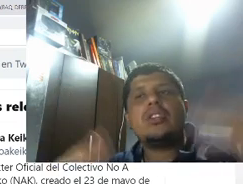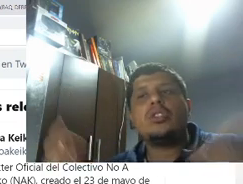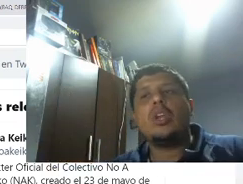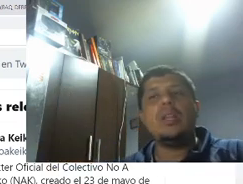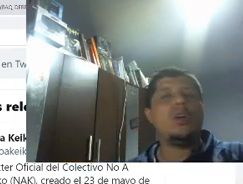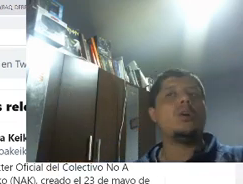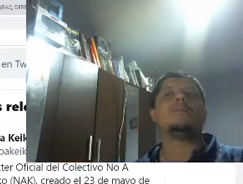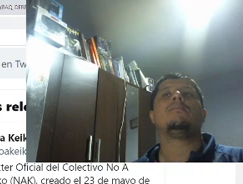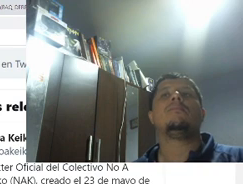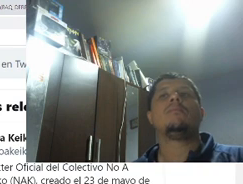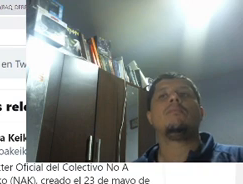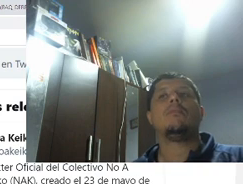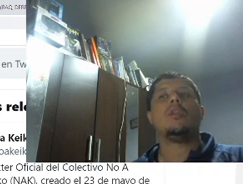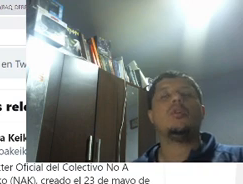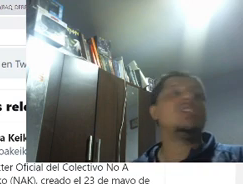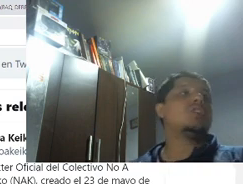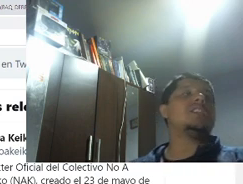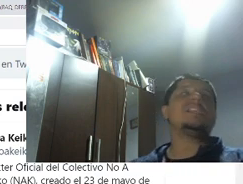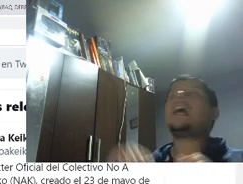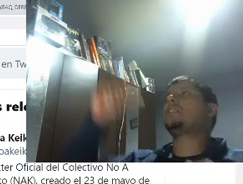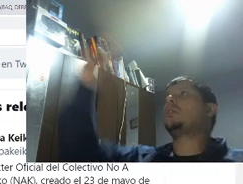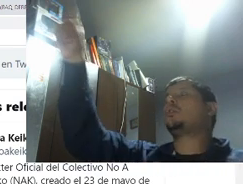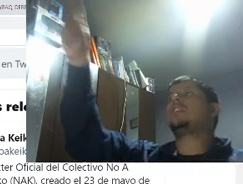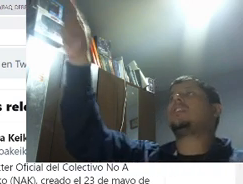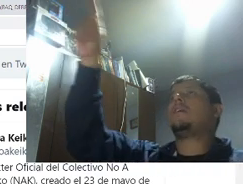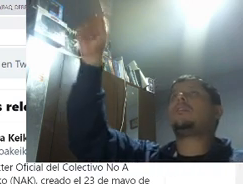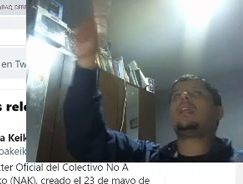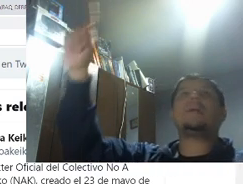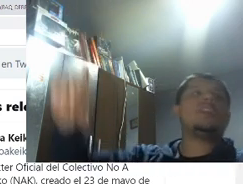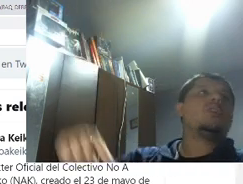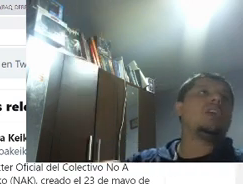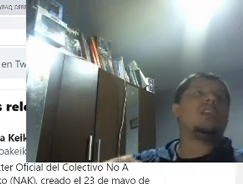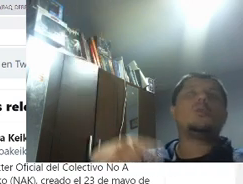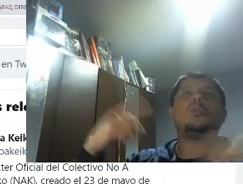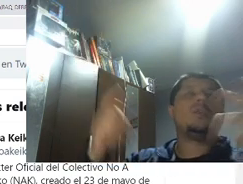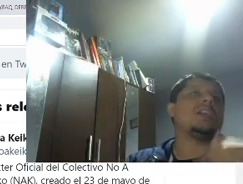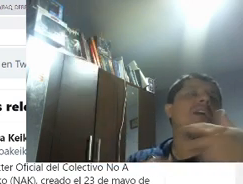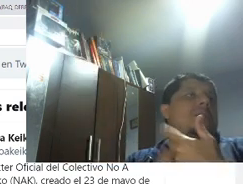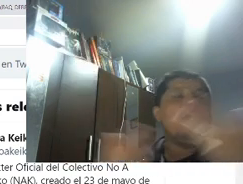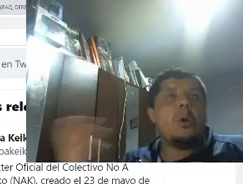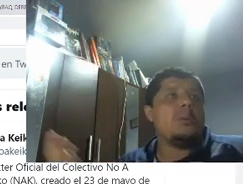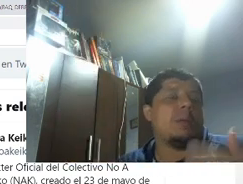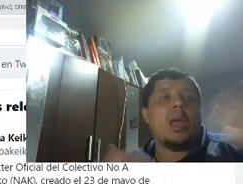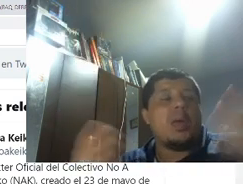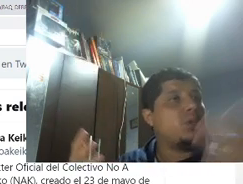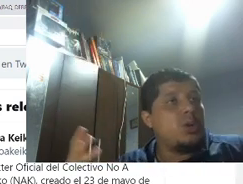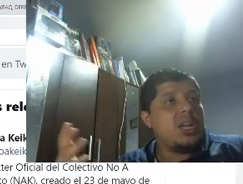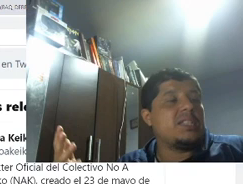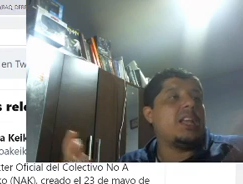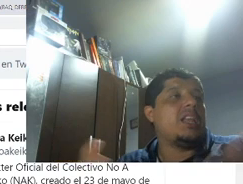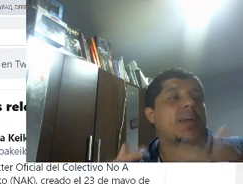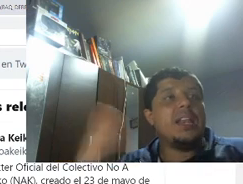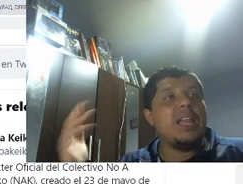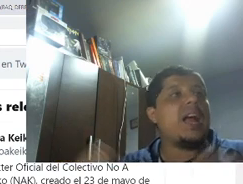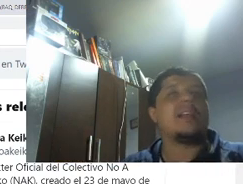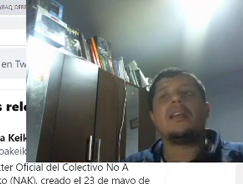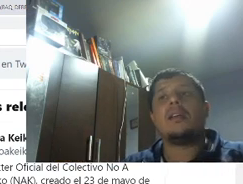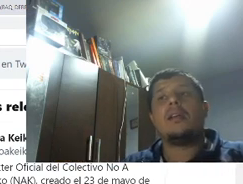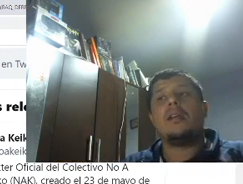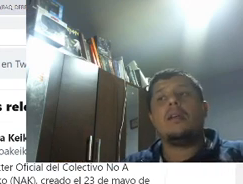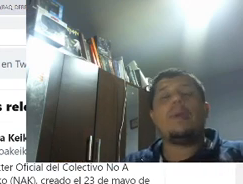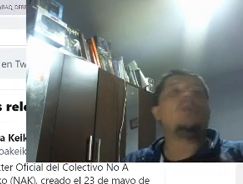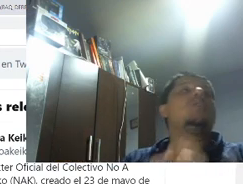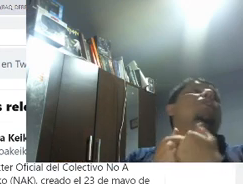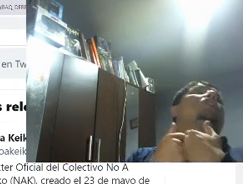María Palacio se lo indicó. Con eso quiere decir, ah, seguro tú estás a favor del partido de turno ahorita. No, también hay cuestiones que se le debe criticar.